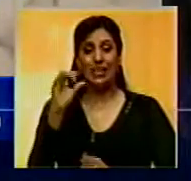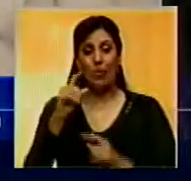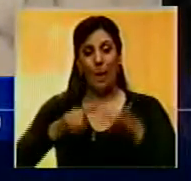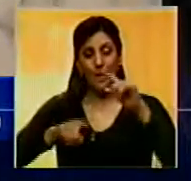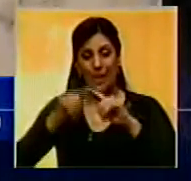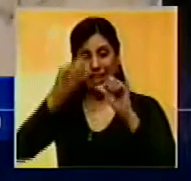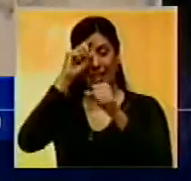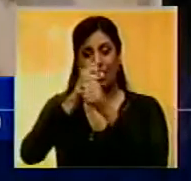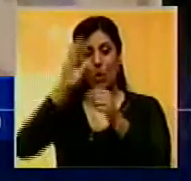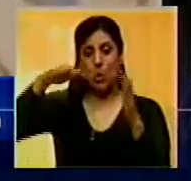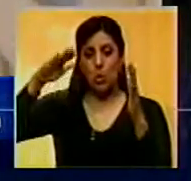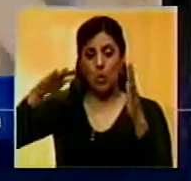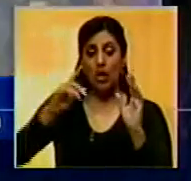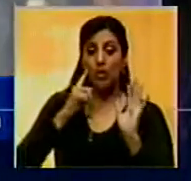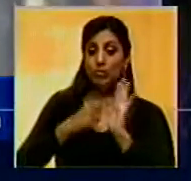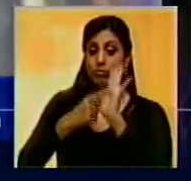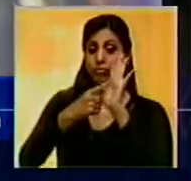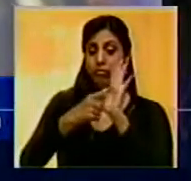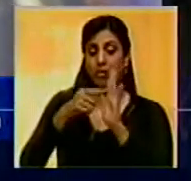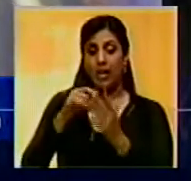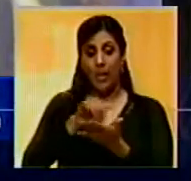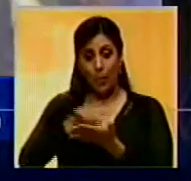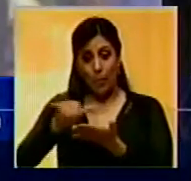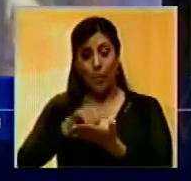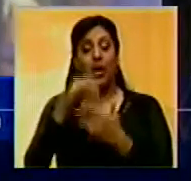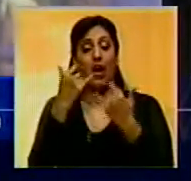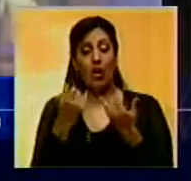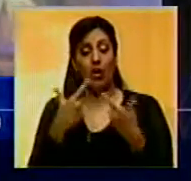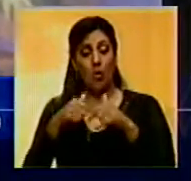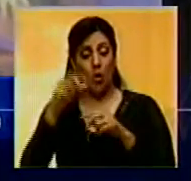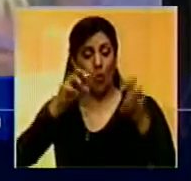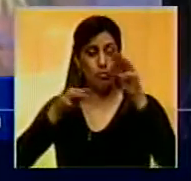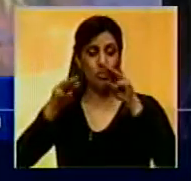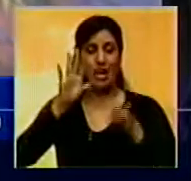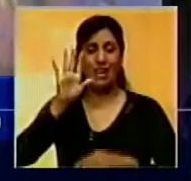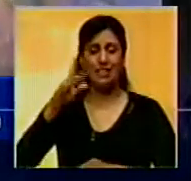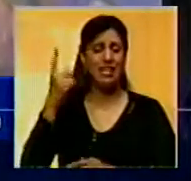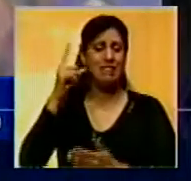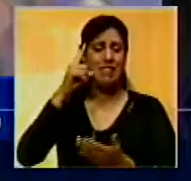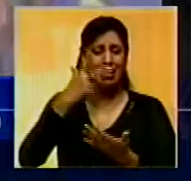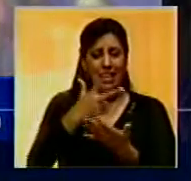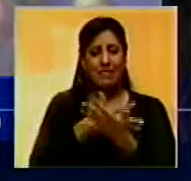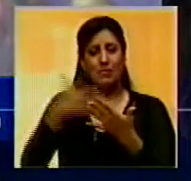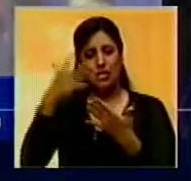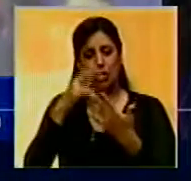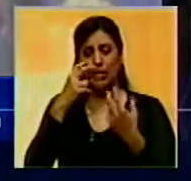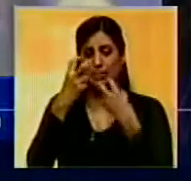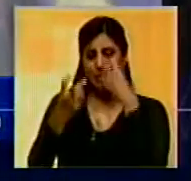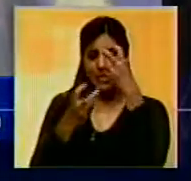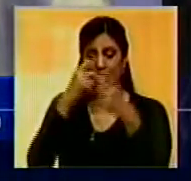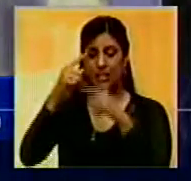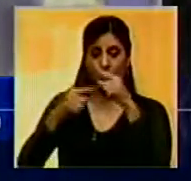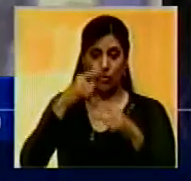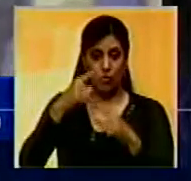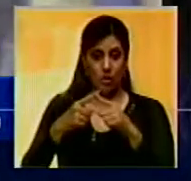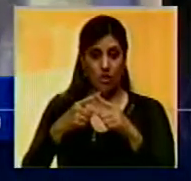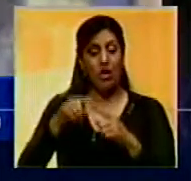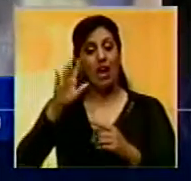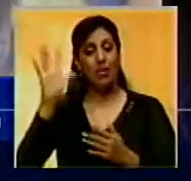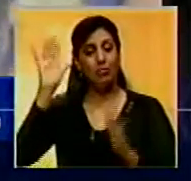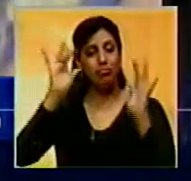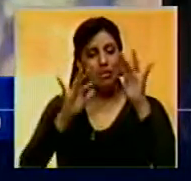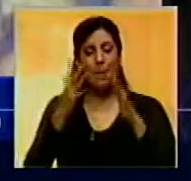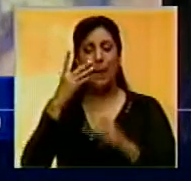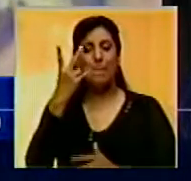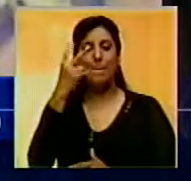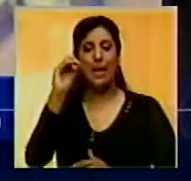colección de obras que podrán ser vistas en el MoMA. Prestigioso museo que recibe más de 3 millones de visitantes por año, provenientes